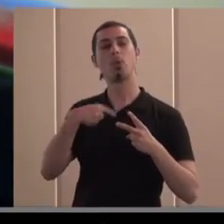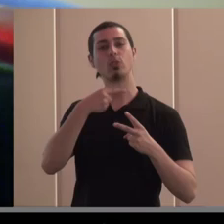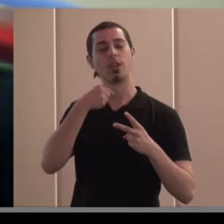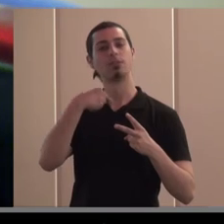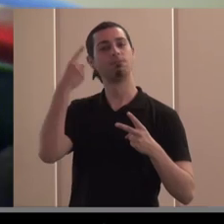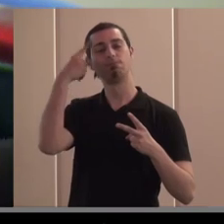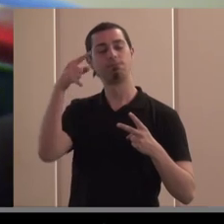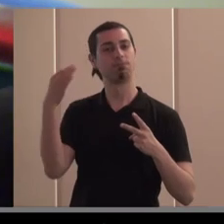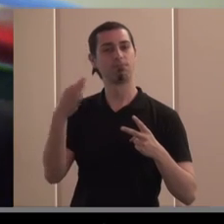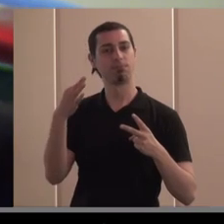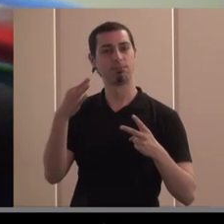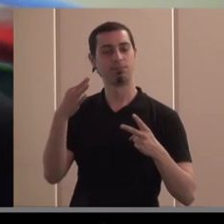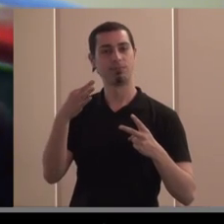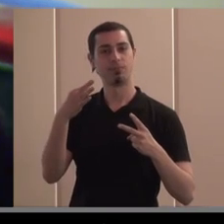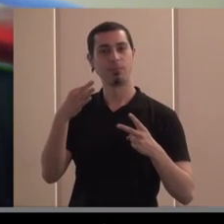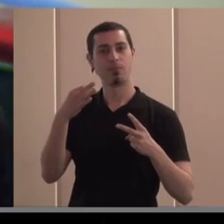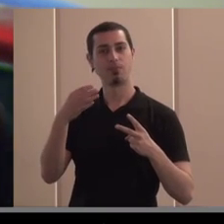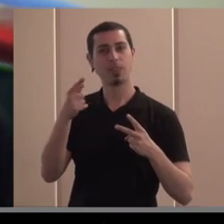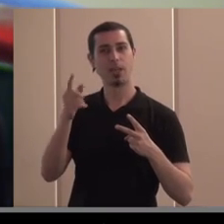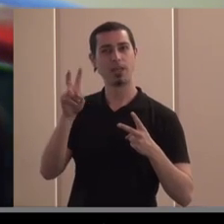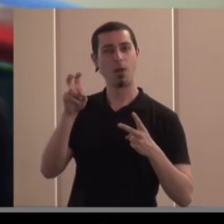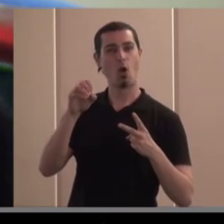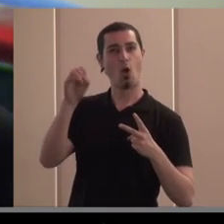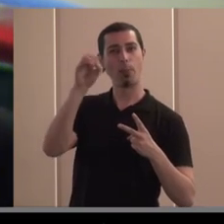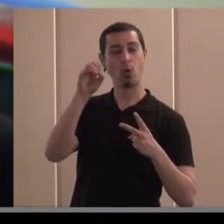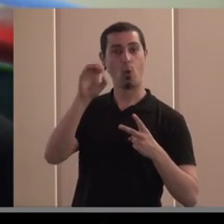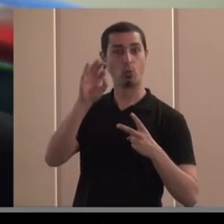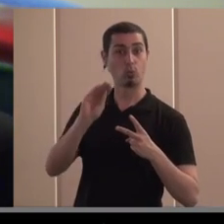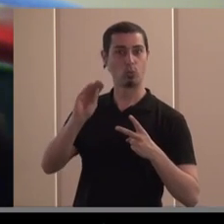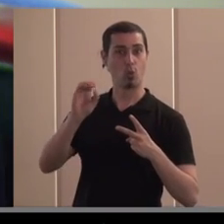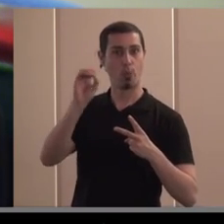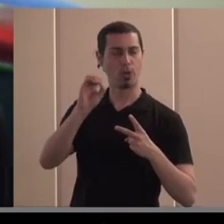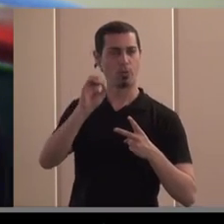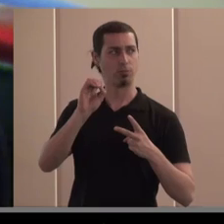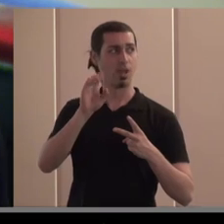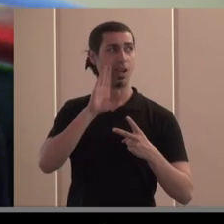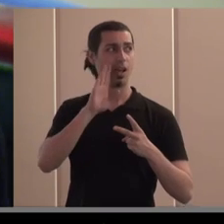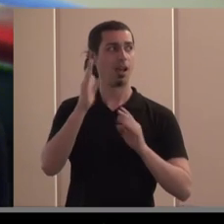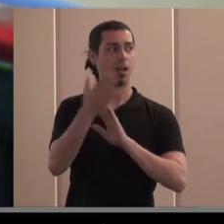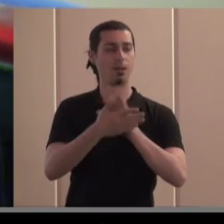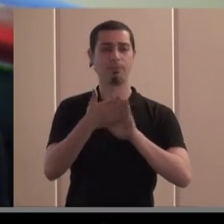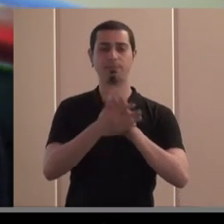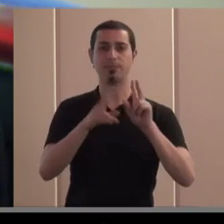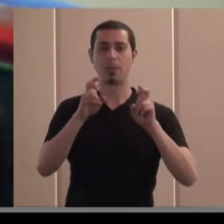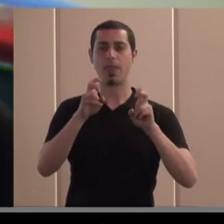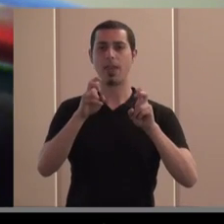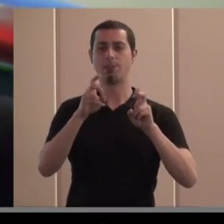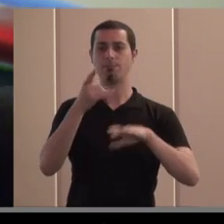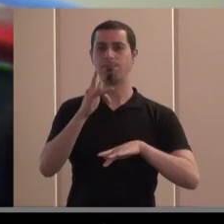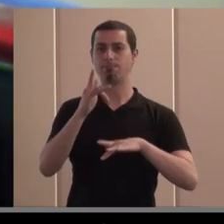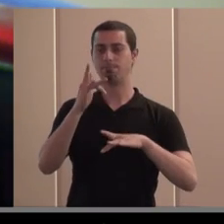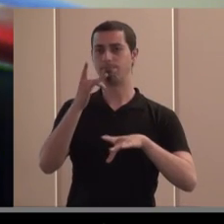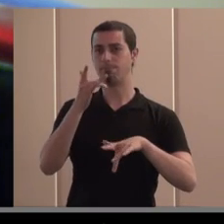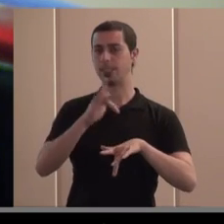saber un poco vuestra opinión tengo tu opinión dado que esa sensibilidad de las